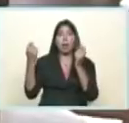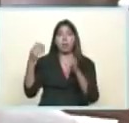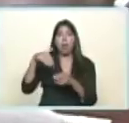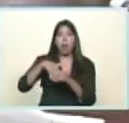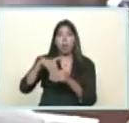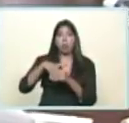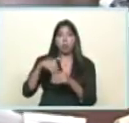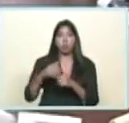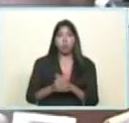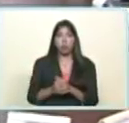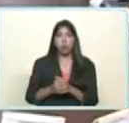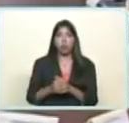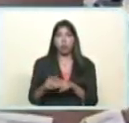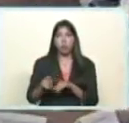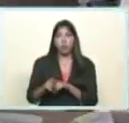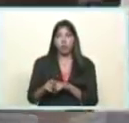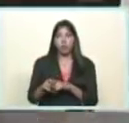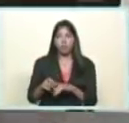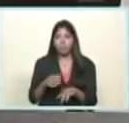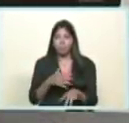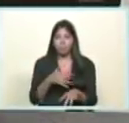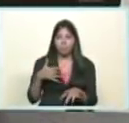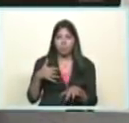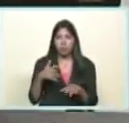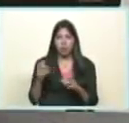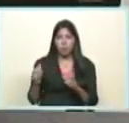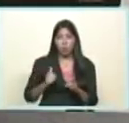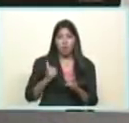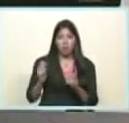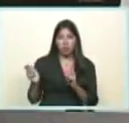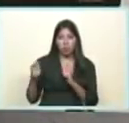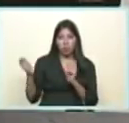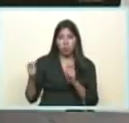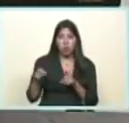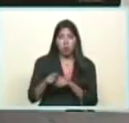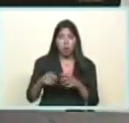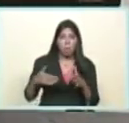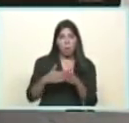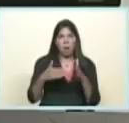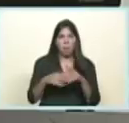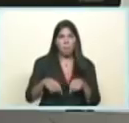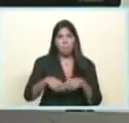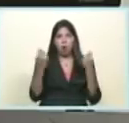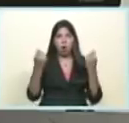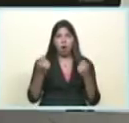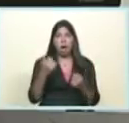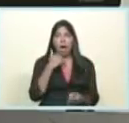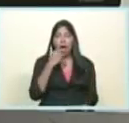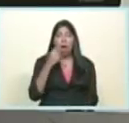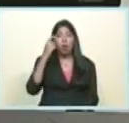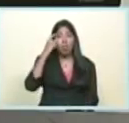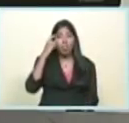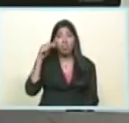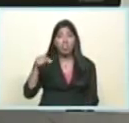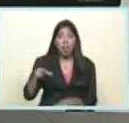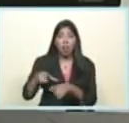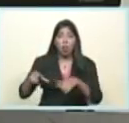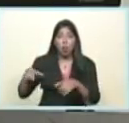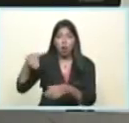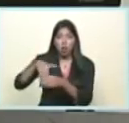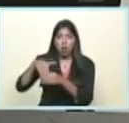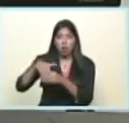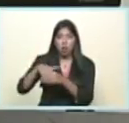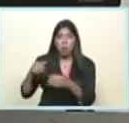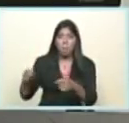en una campaña de violencia y si pretenden sabotear el día de las elecciones y los centros electorales